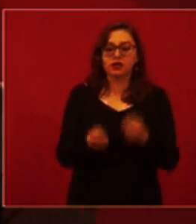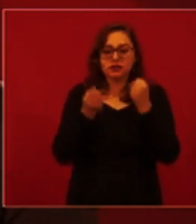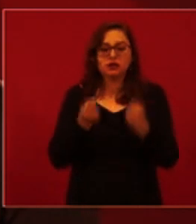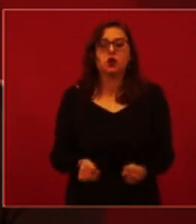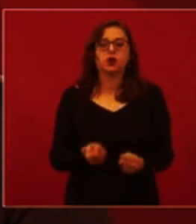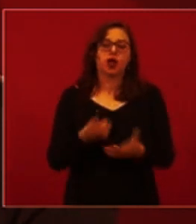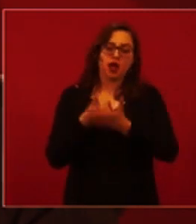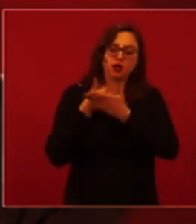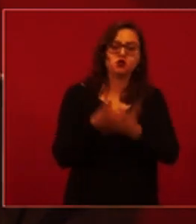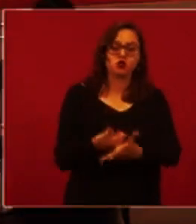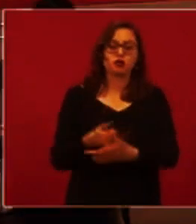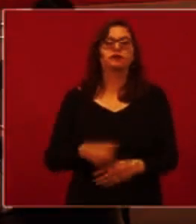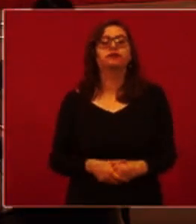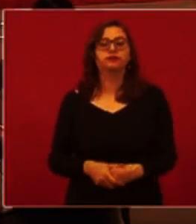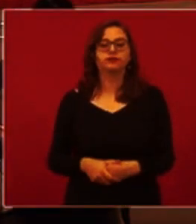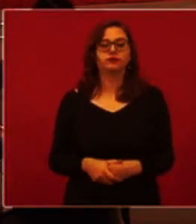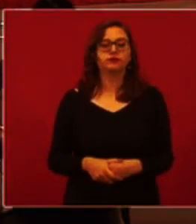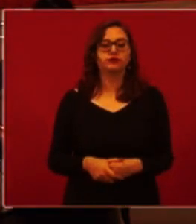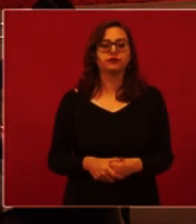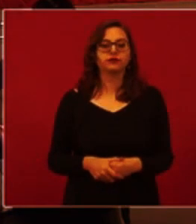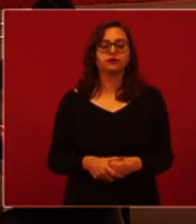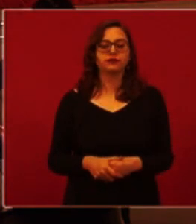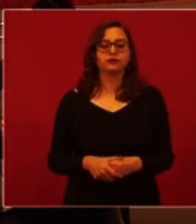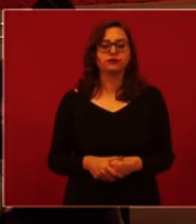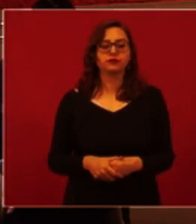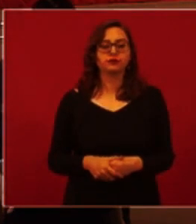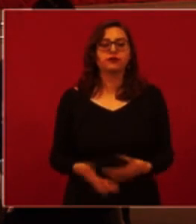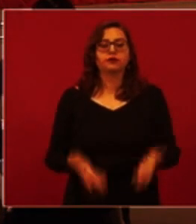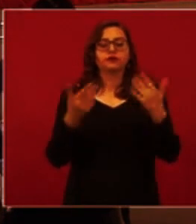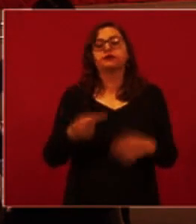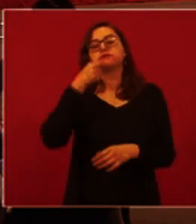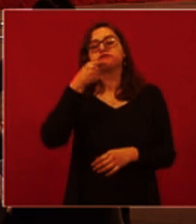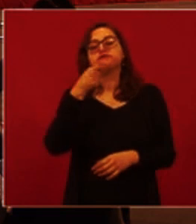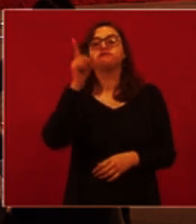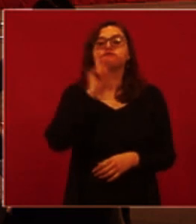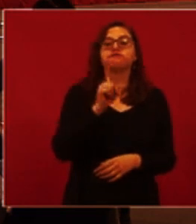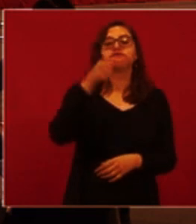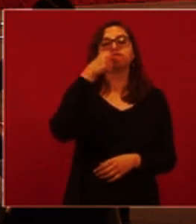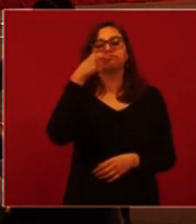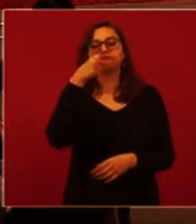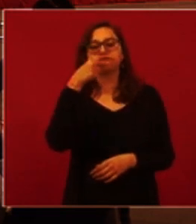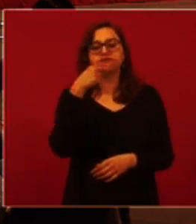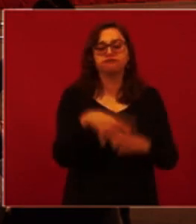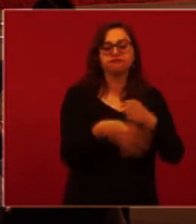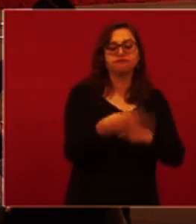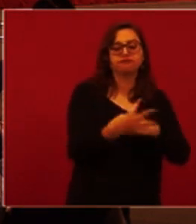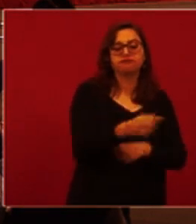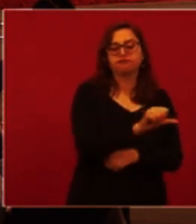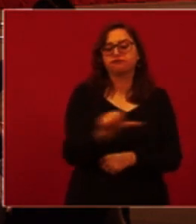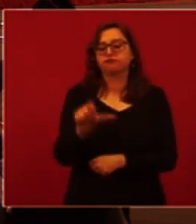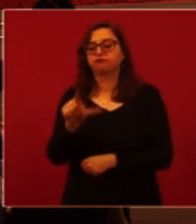efectiva también en embarazadas. Y vemos el grupo de niñas, niños, adolescentes de 14 a 17 años, donde tenemos